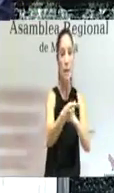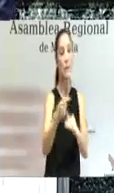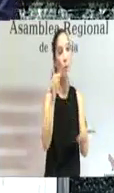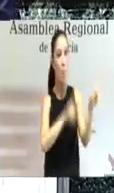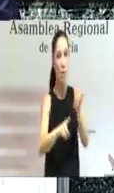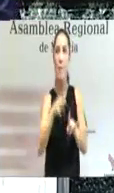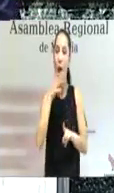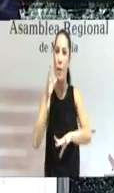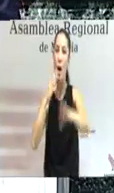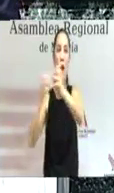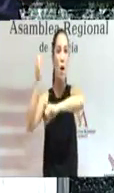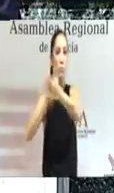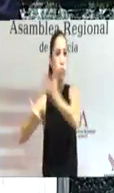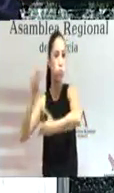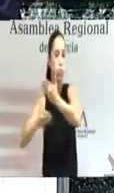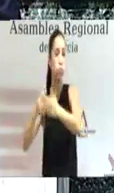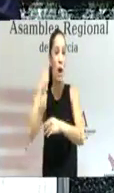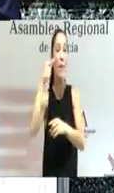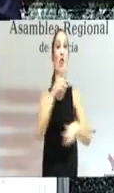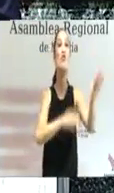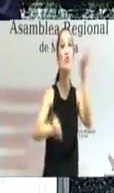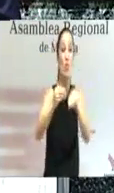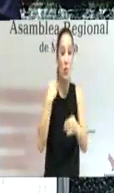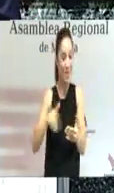que comiencen a aplicarse ya,